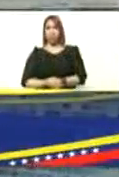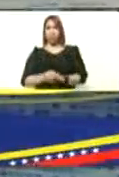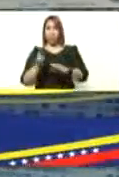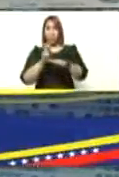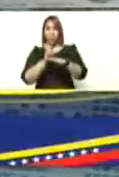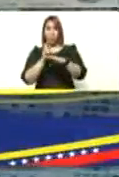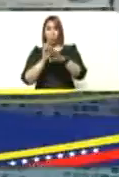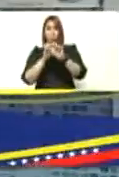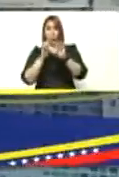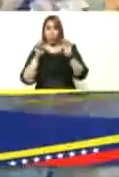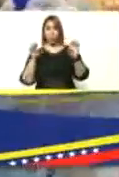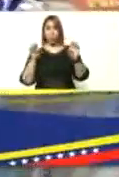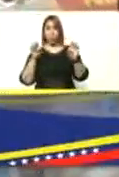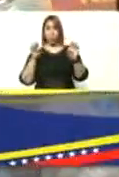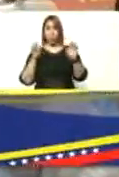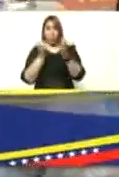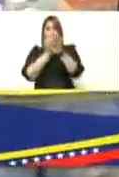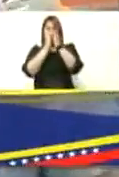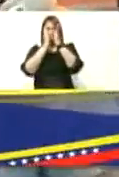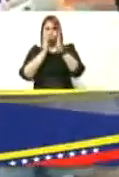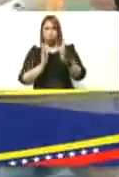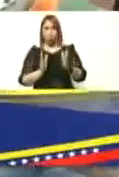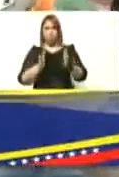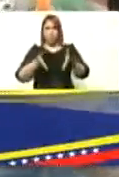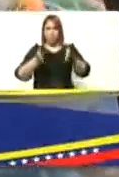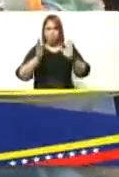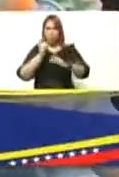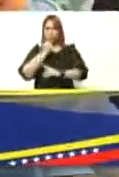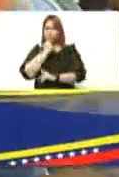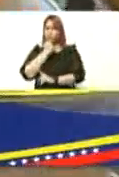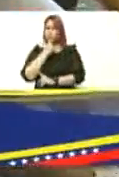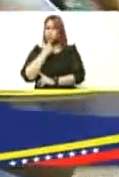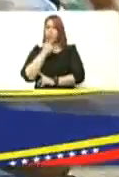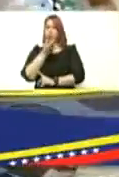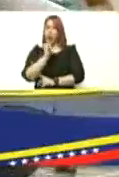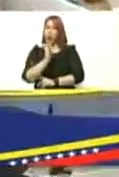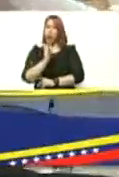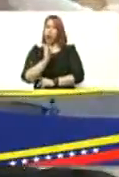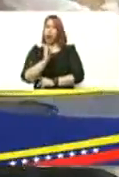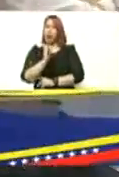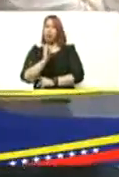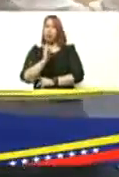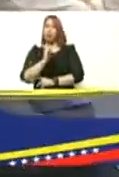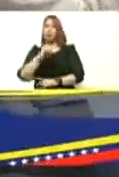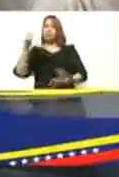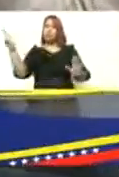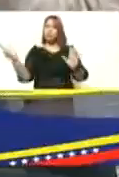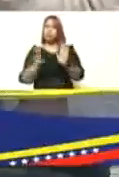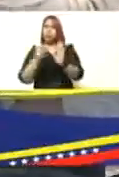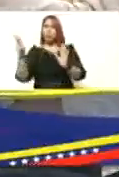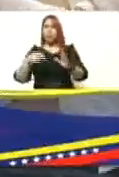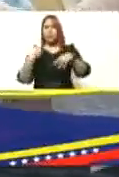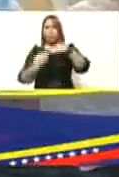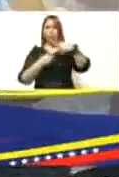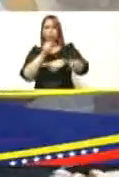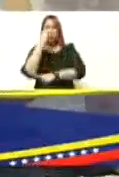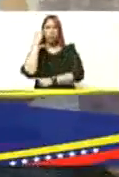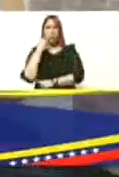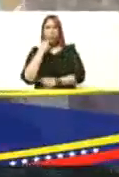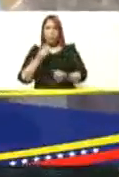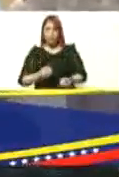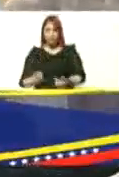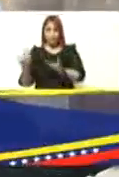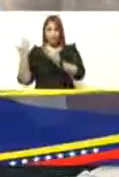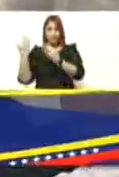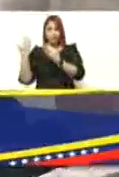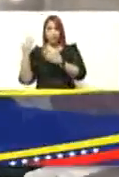educativa desde este complejo que es hermoso y lleva el sello de la revolución bolivariana dejo con usted a